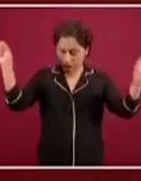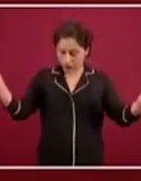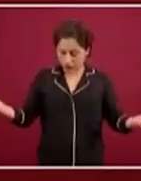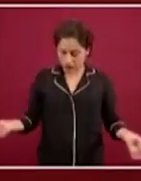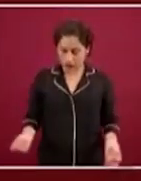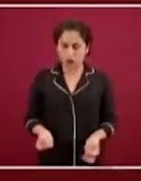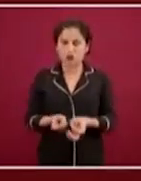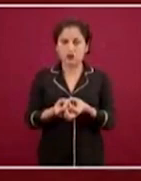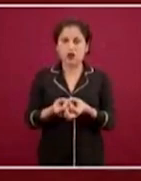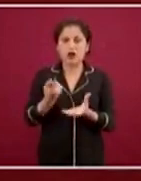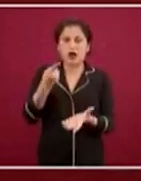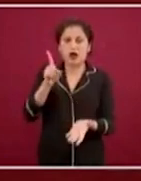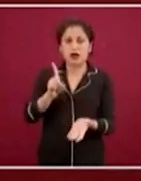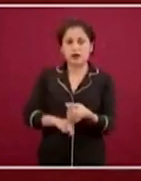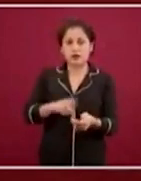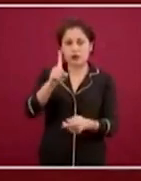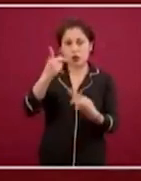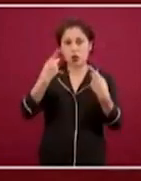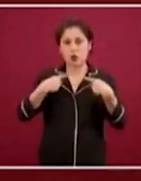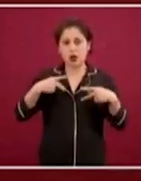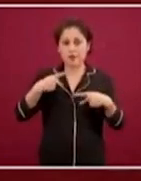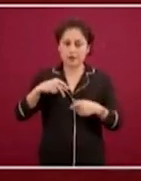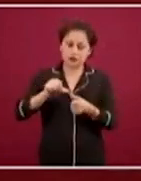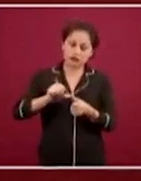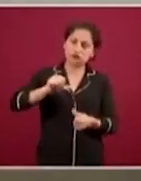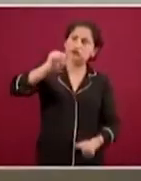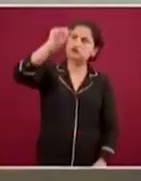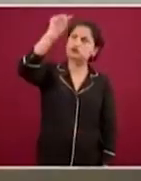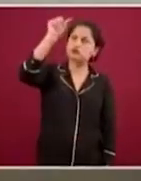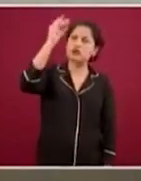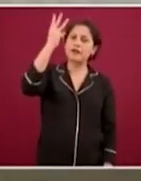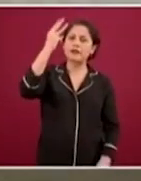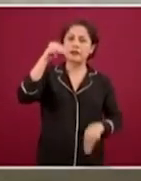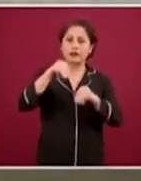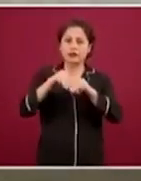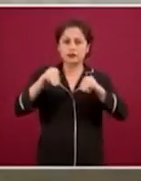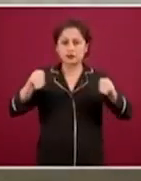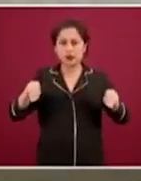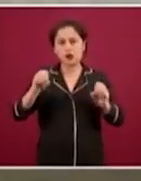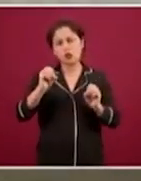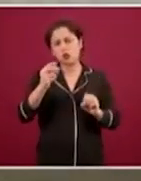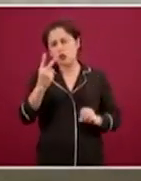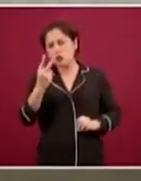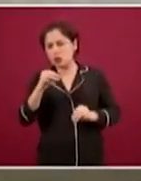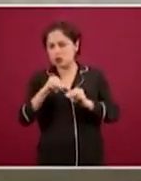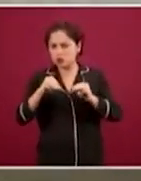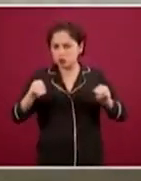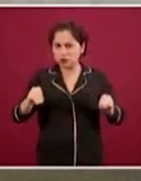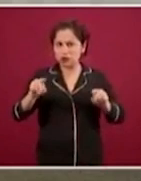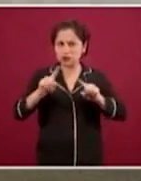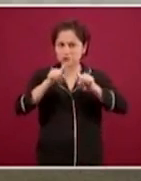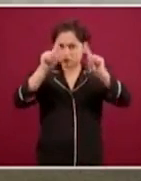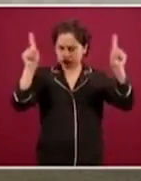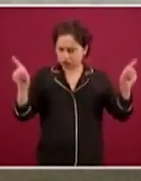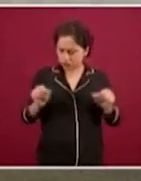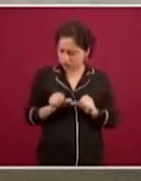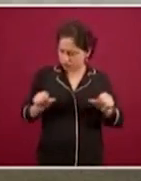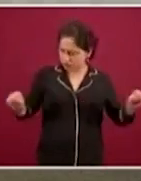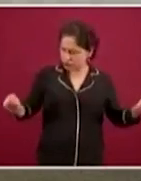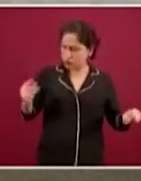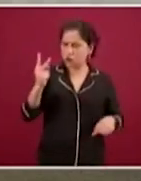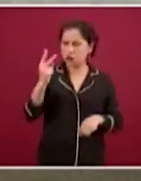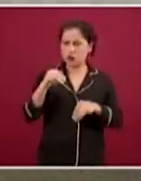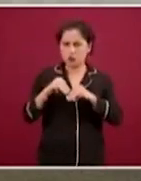una persona, tienen aproximadamente tres metros de altura o dos metros de altura, de diámetro, y tienen